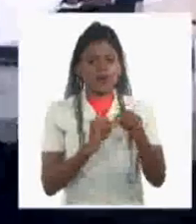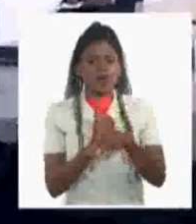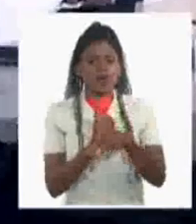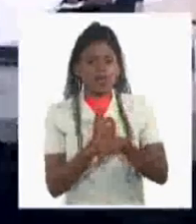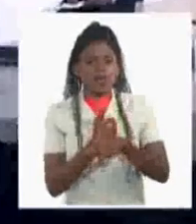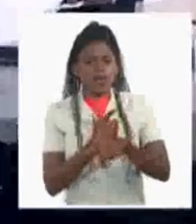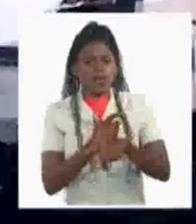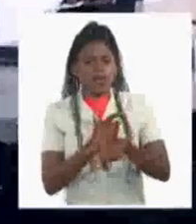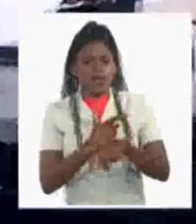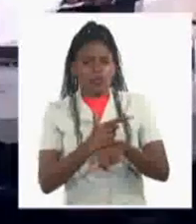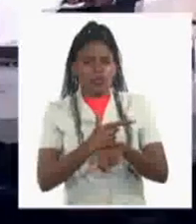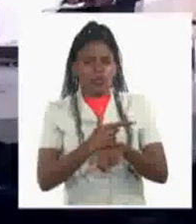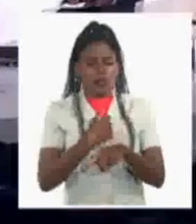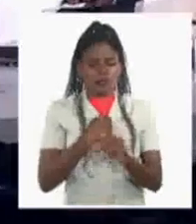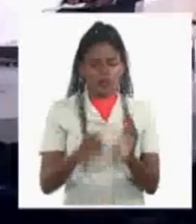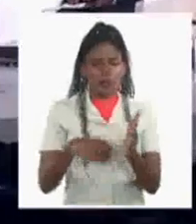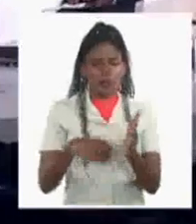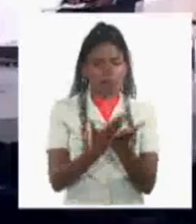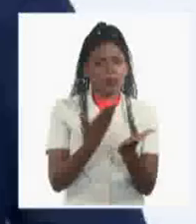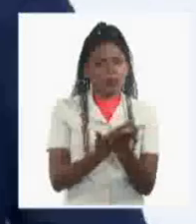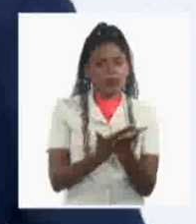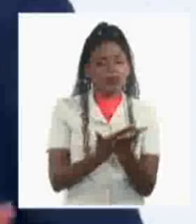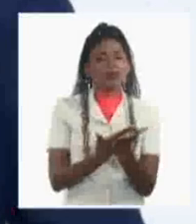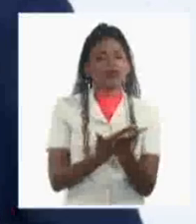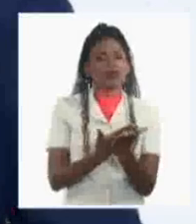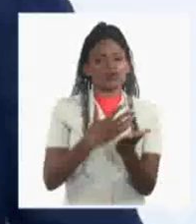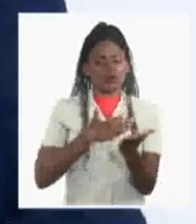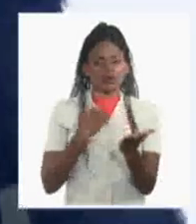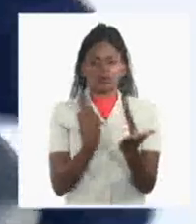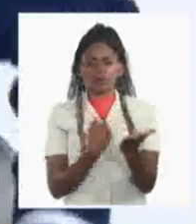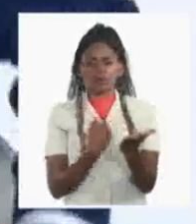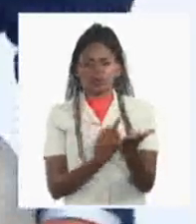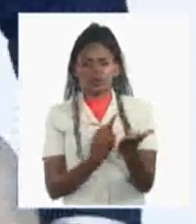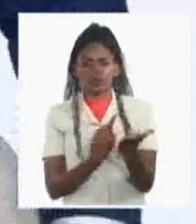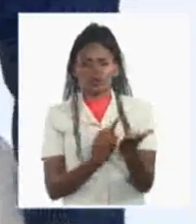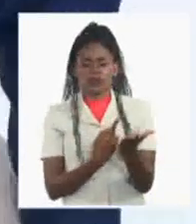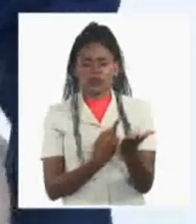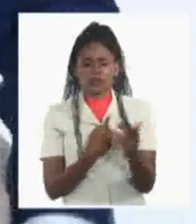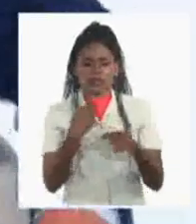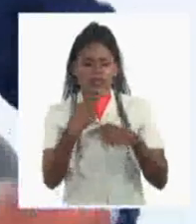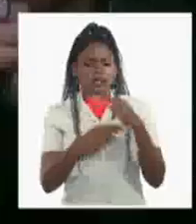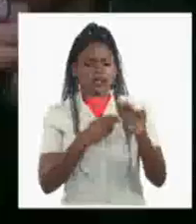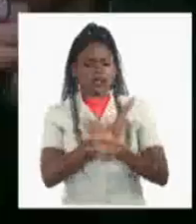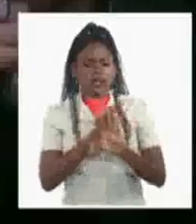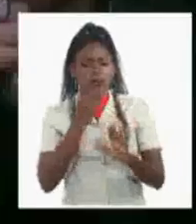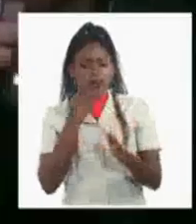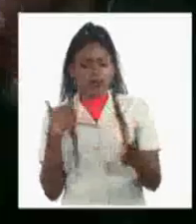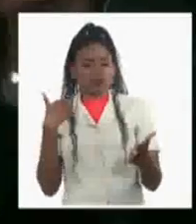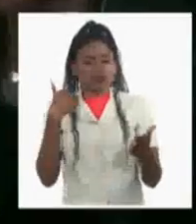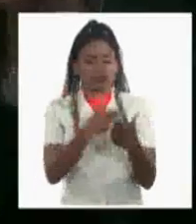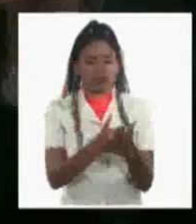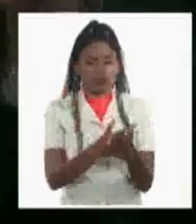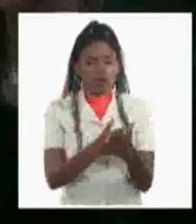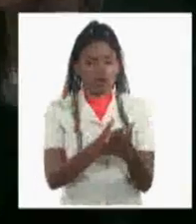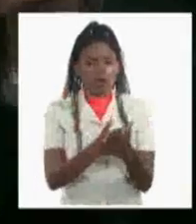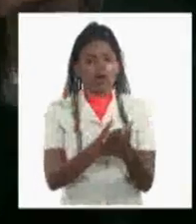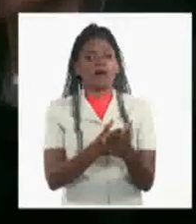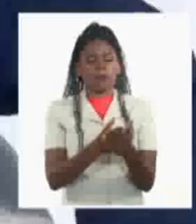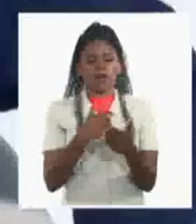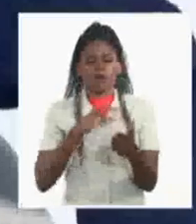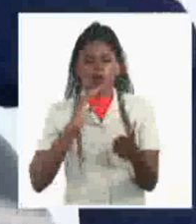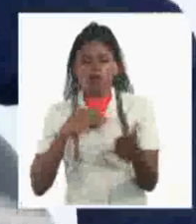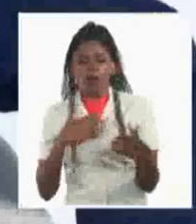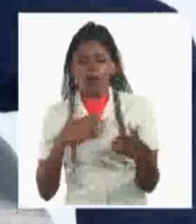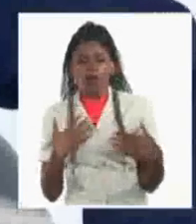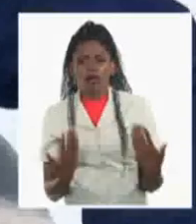proponemos es lo siguiente, afrontar esto complementariamente a lo que ya se ha alcanzado, pero sustancialmente